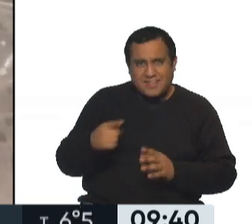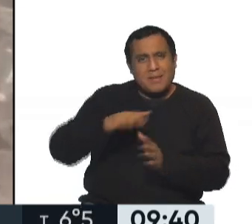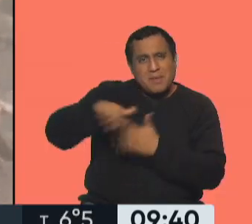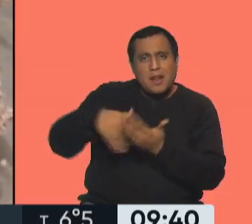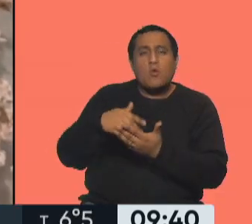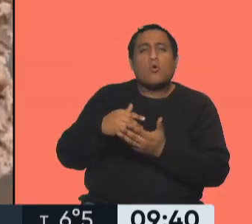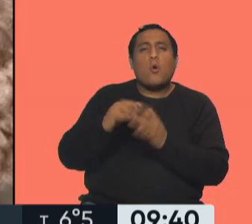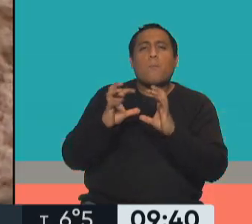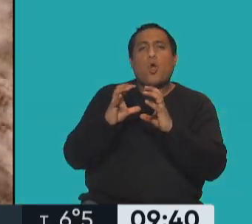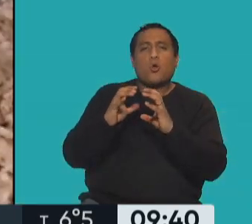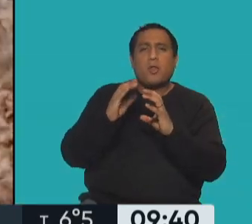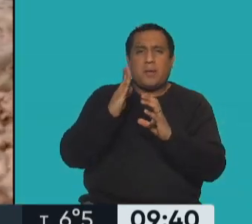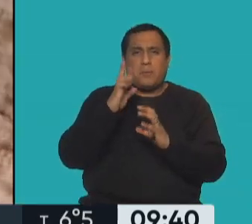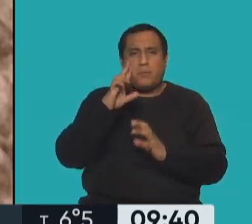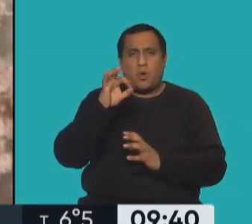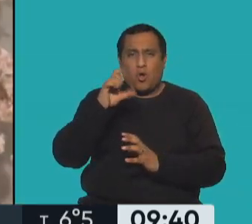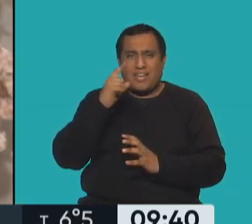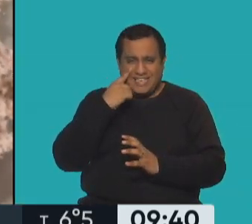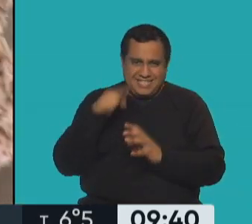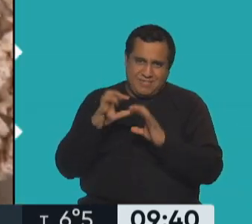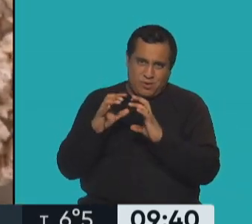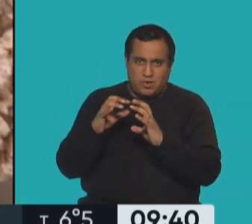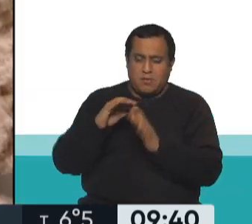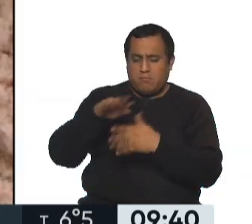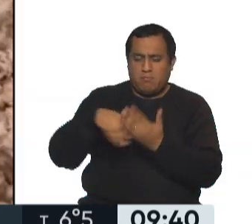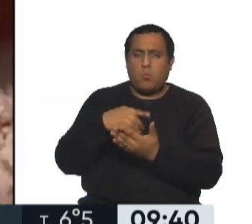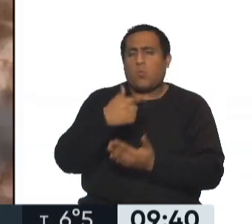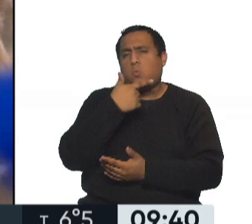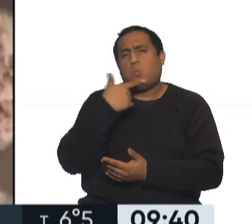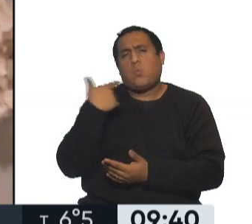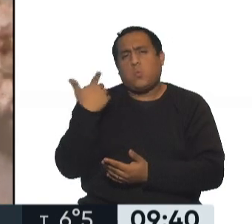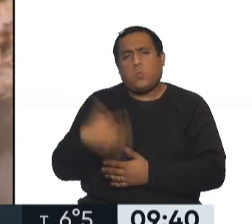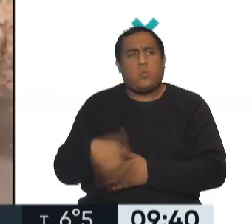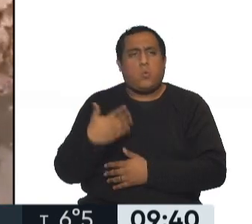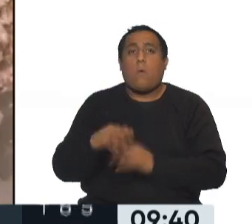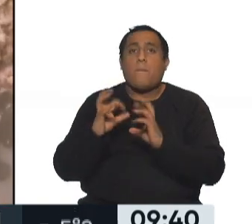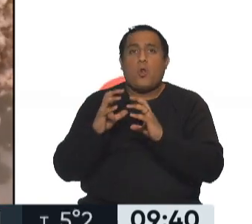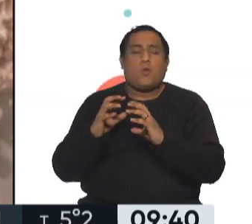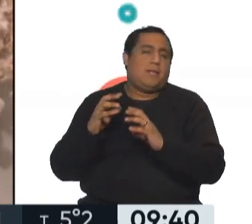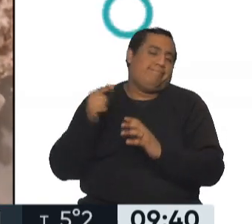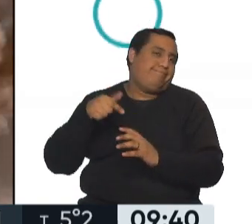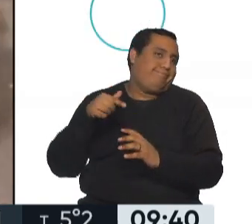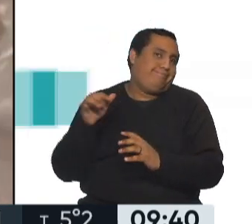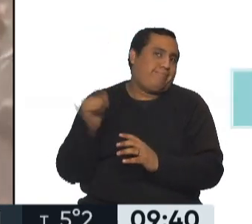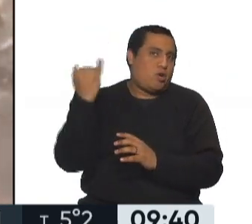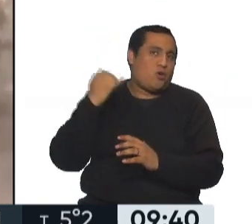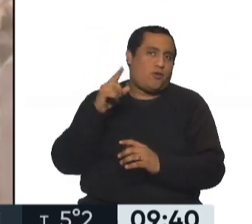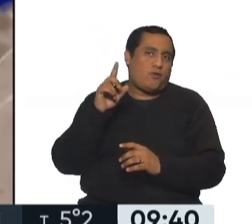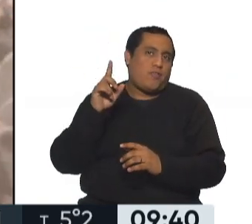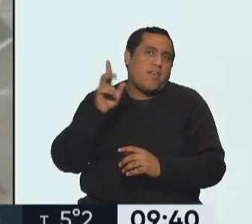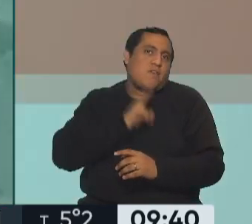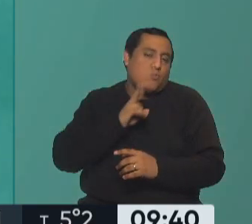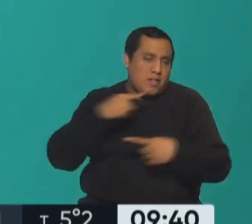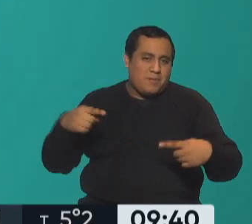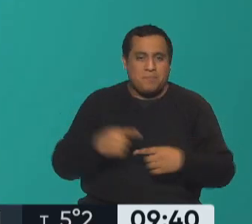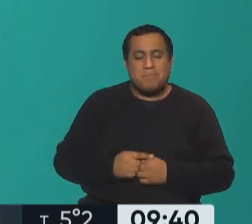brócoli, riquísimo, espectacular. Muy bien. Te hizo comprar crema de brócoli. El brócoli, rey de los vegetales. Arroba, y a él, ahora lo vamos a poner